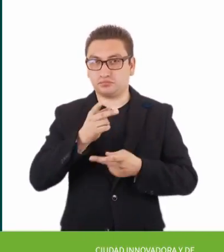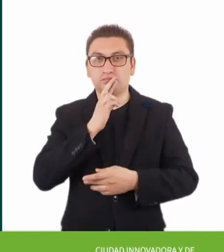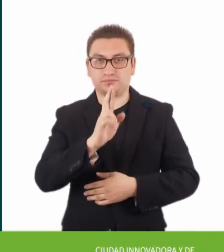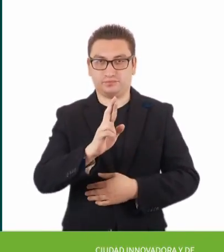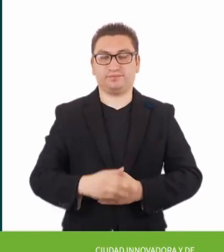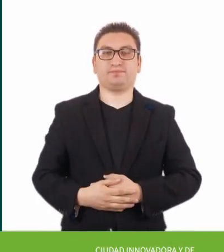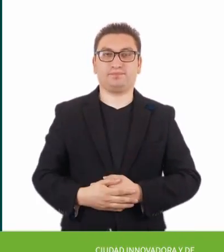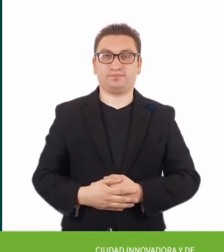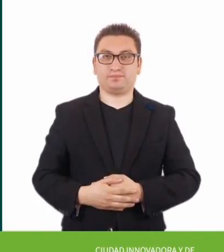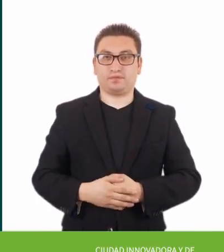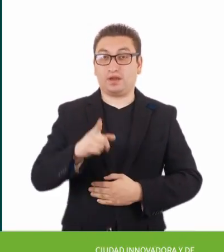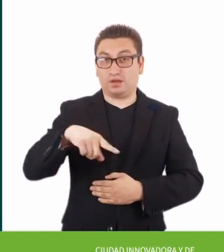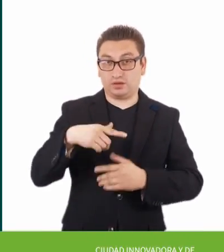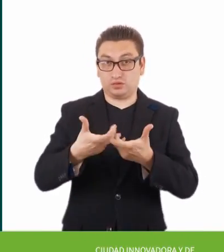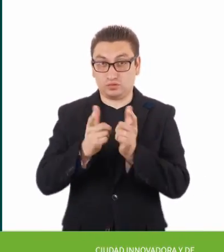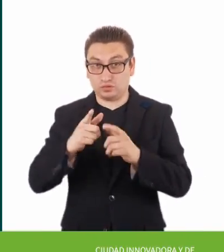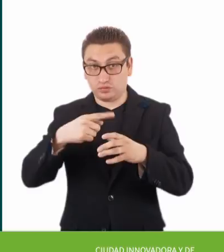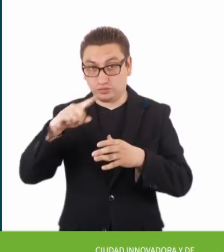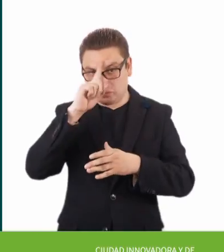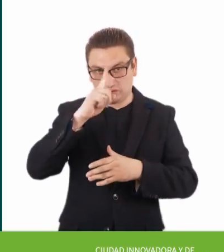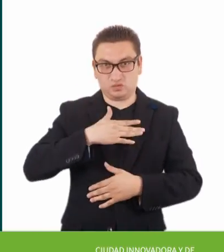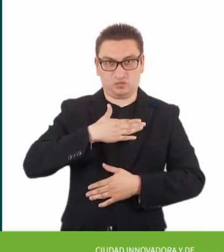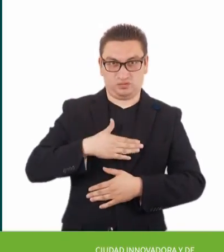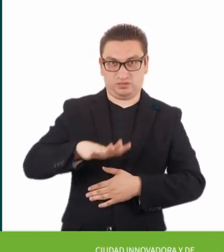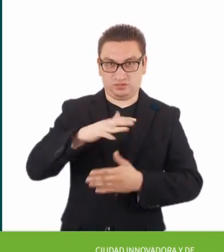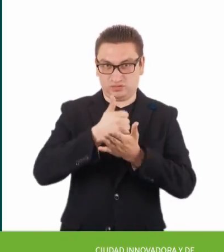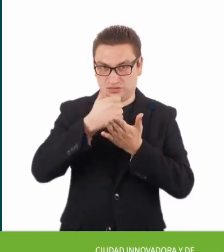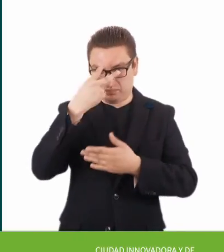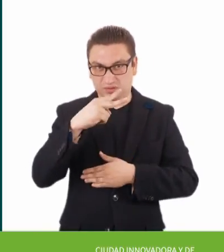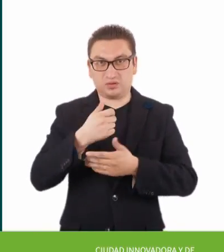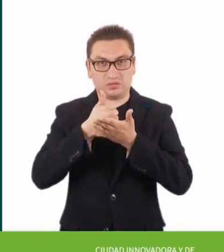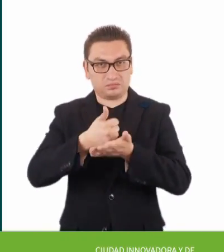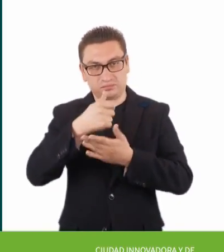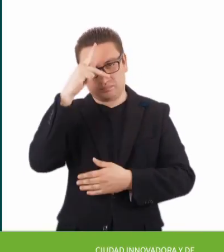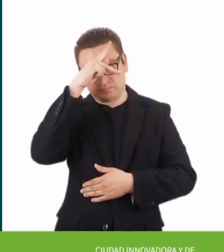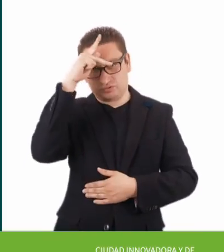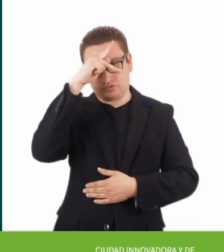cuestionario. Consejo Ciudadano para la Seguridad y Justicia de la Ciudad de México, Atención Psicológica